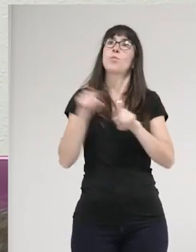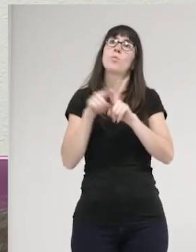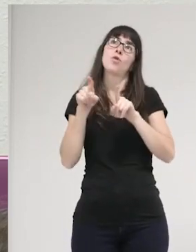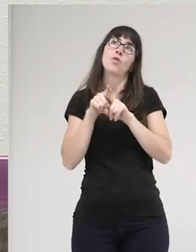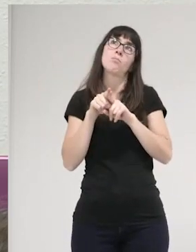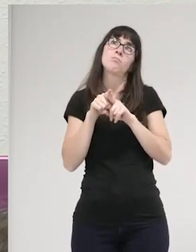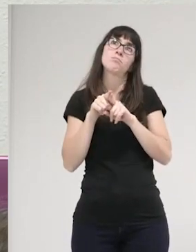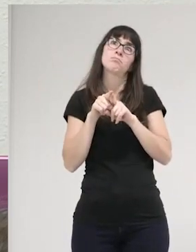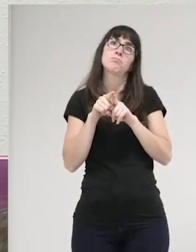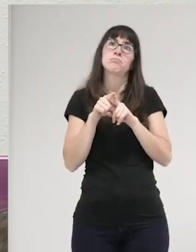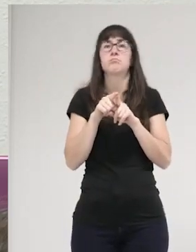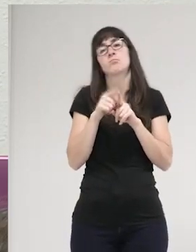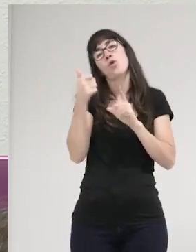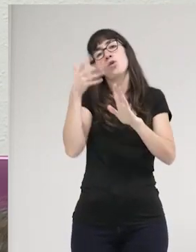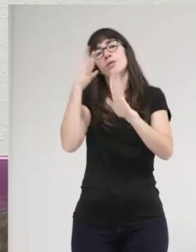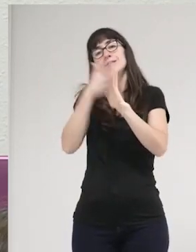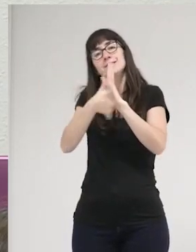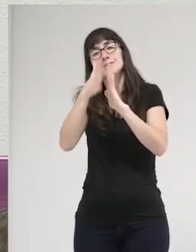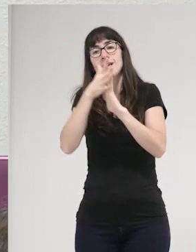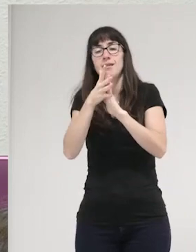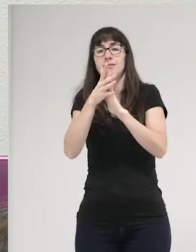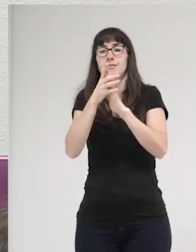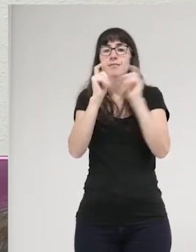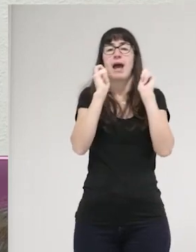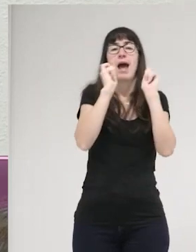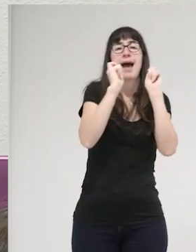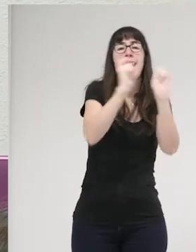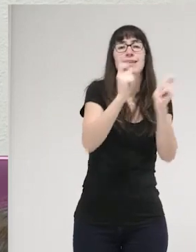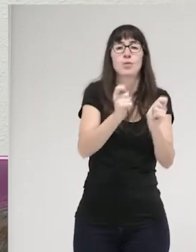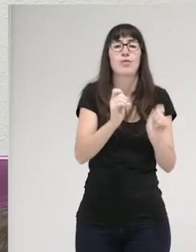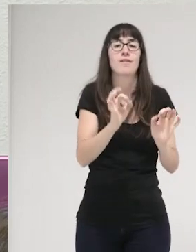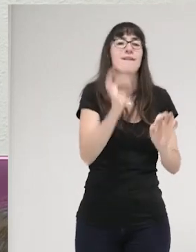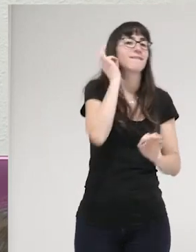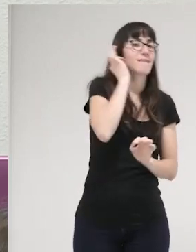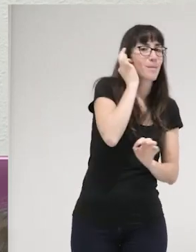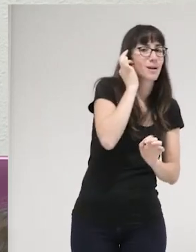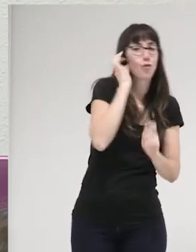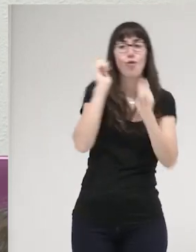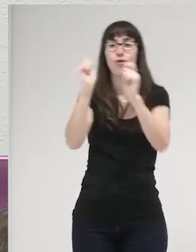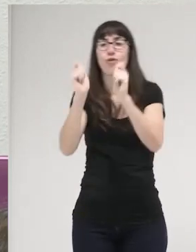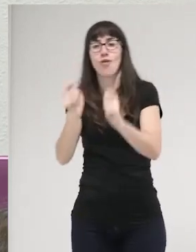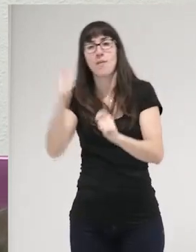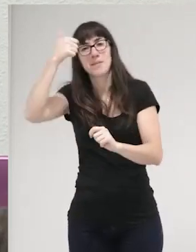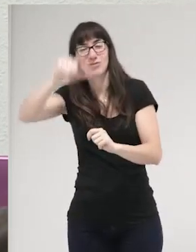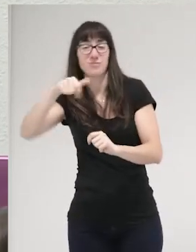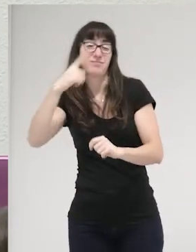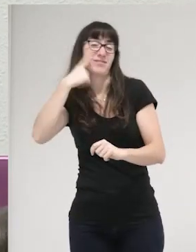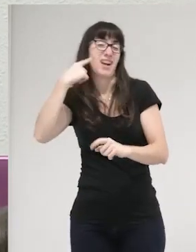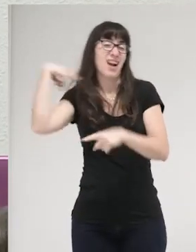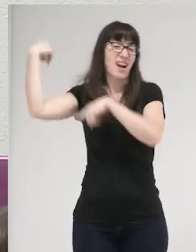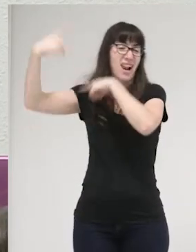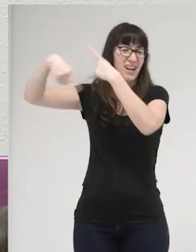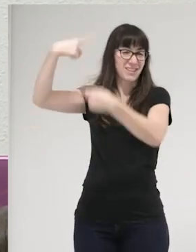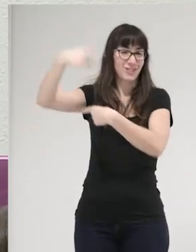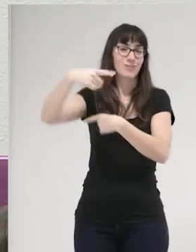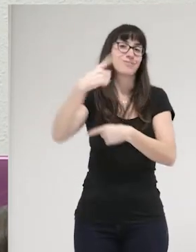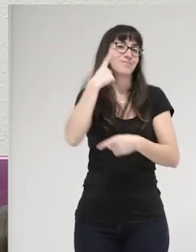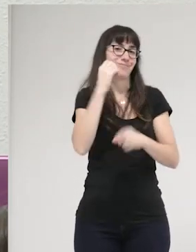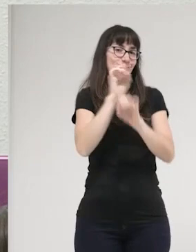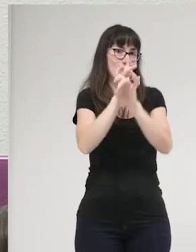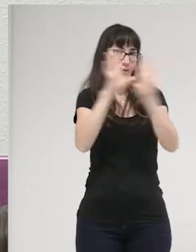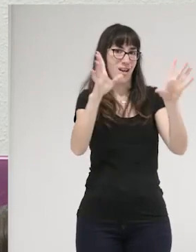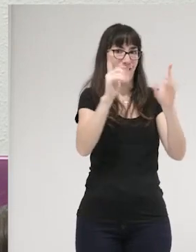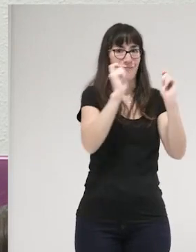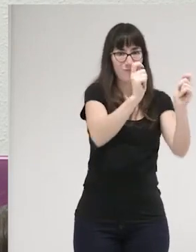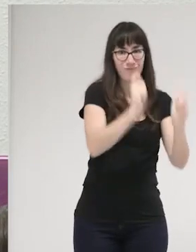bueno explica un poco cuáles son estas atribuciones de la feminidad y de la masculinidad más clásicas y que creo que de alguna forma algunas